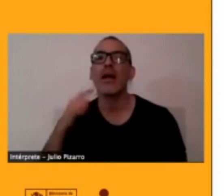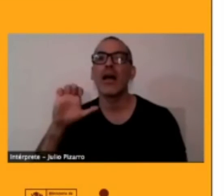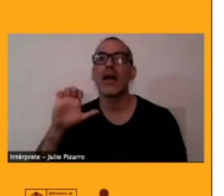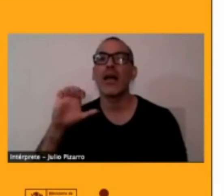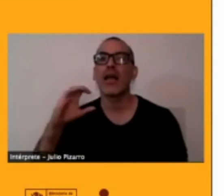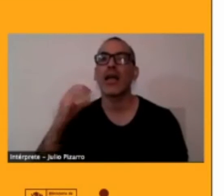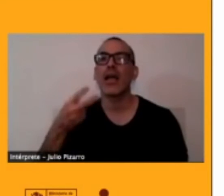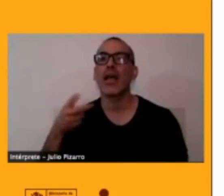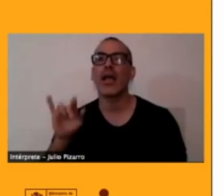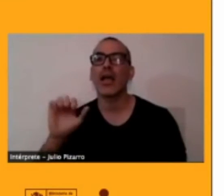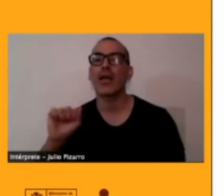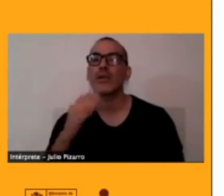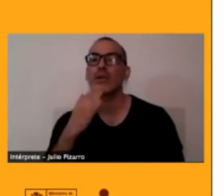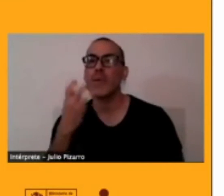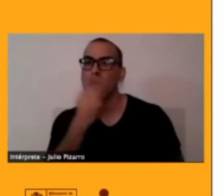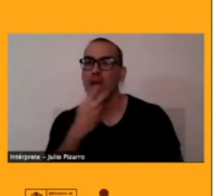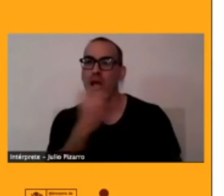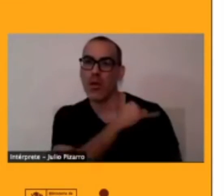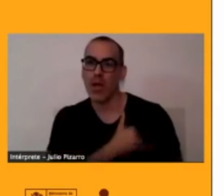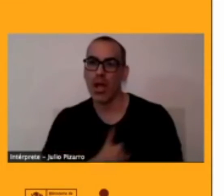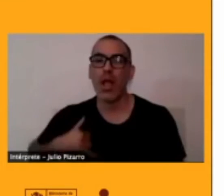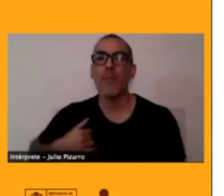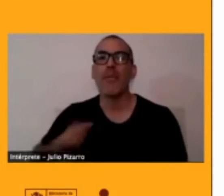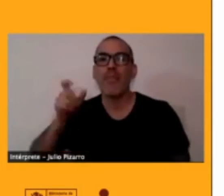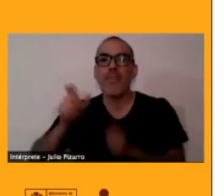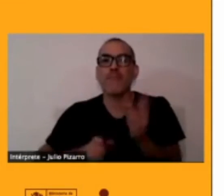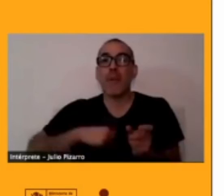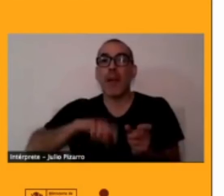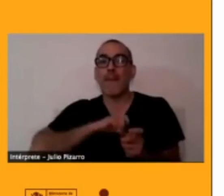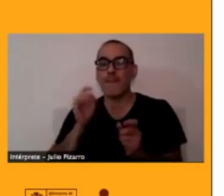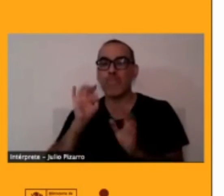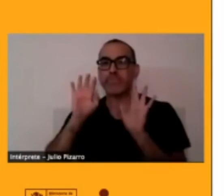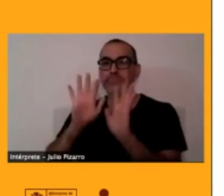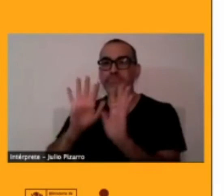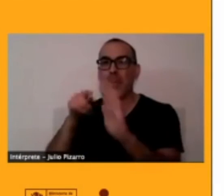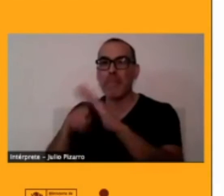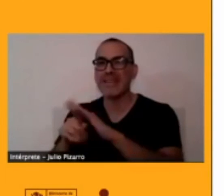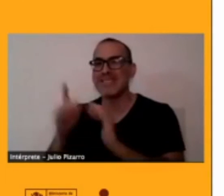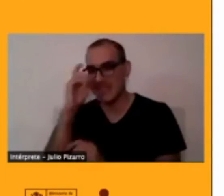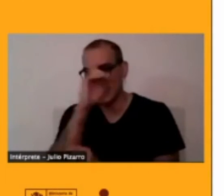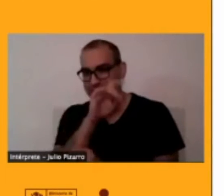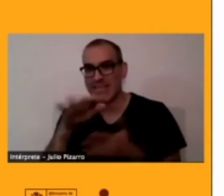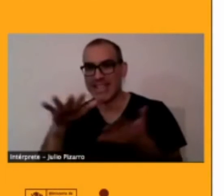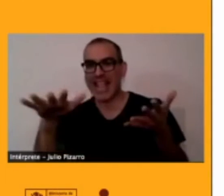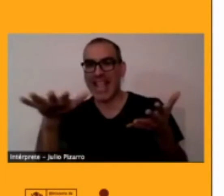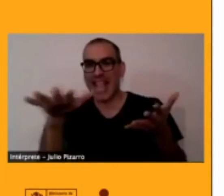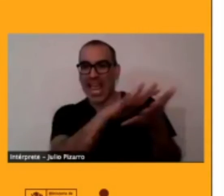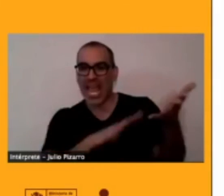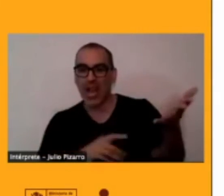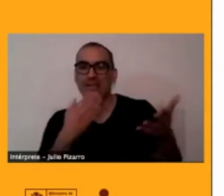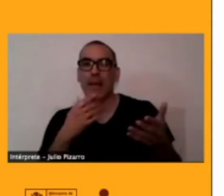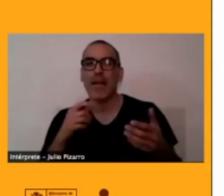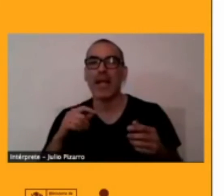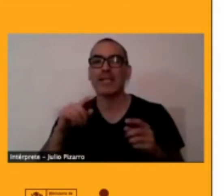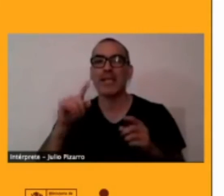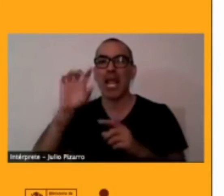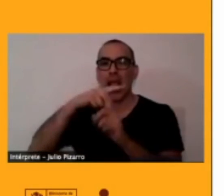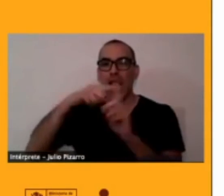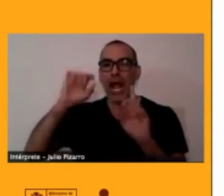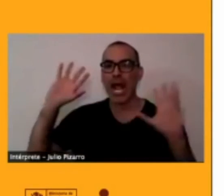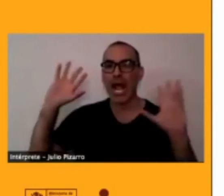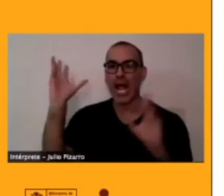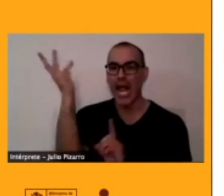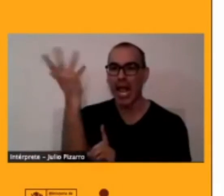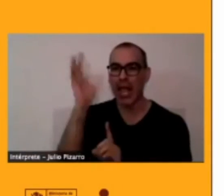dificultades para acceder a esos territorios, de nuevo, por la geografía y por el clima, que como ustedes saben, en esa zona